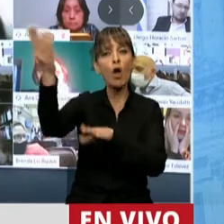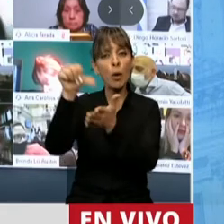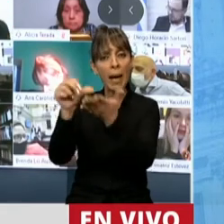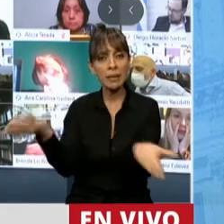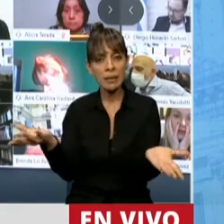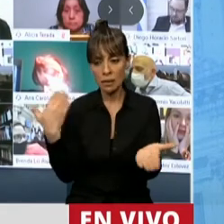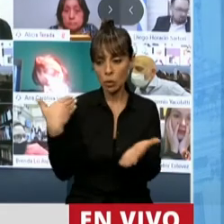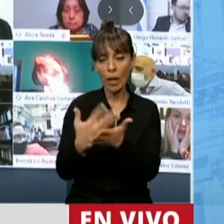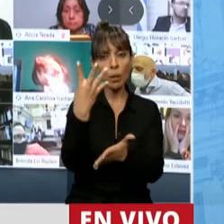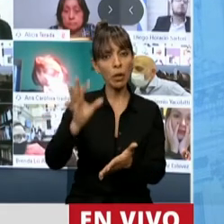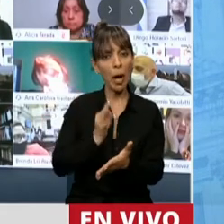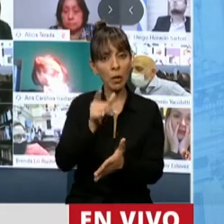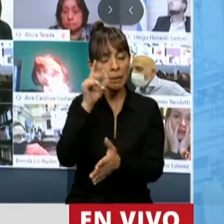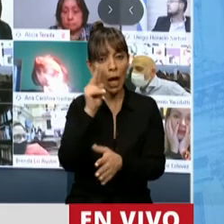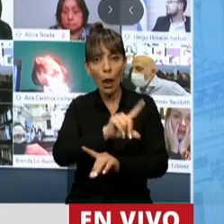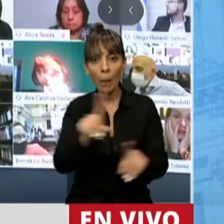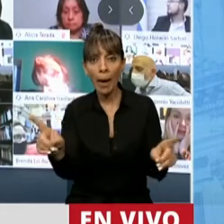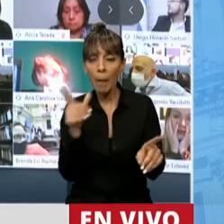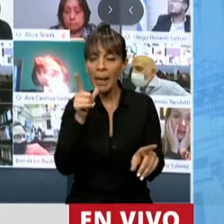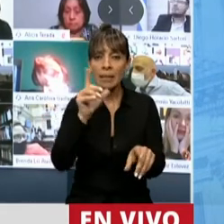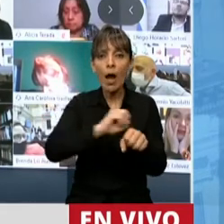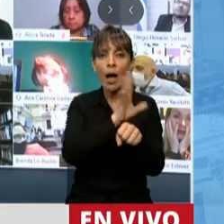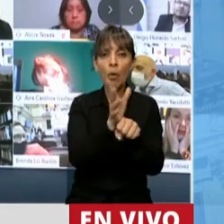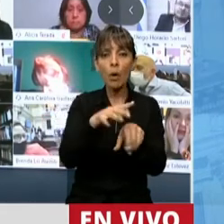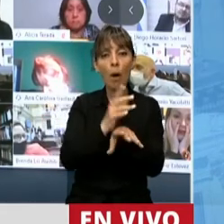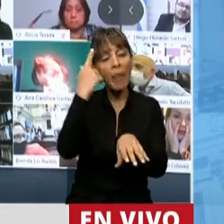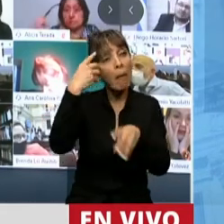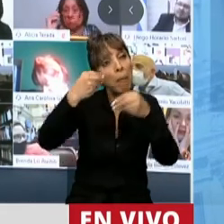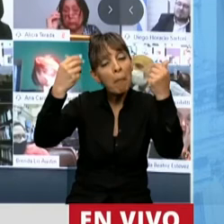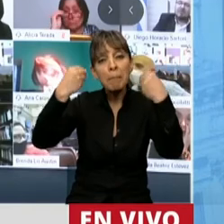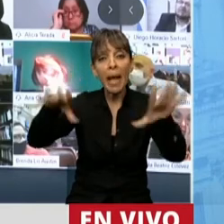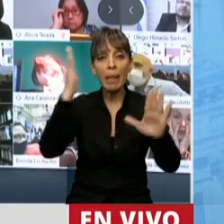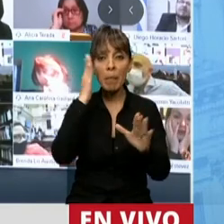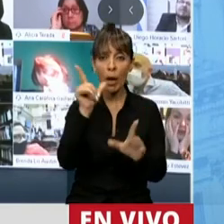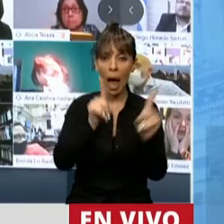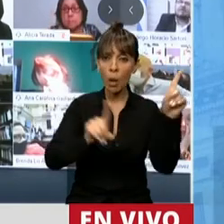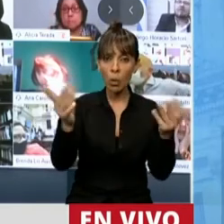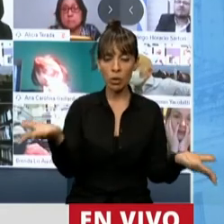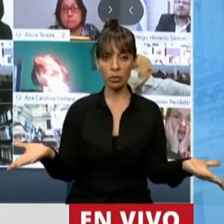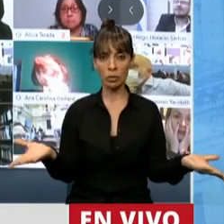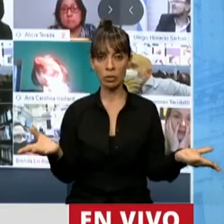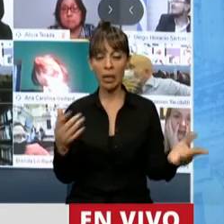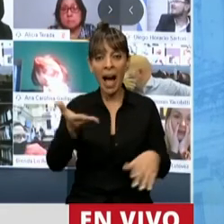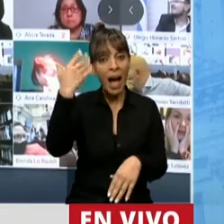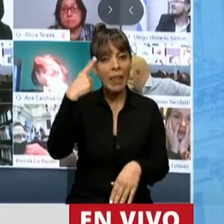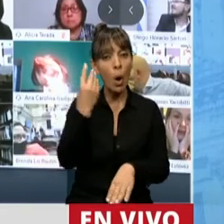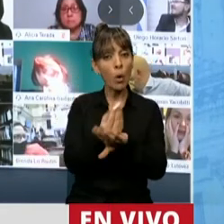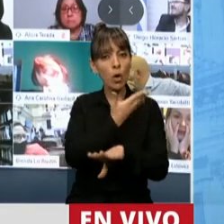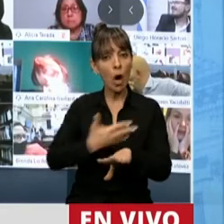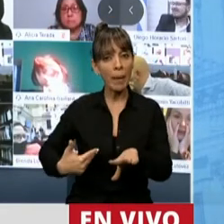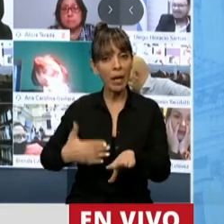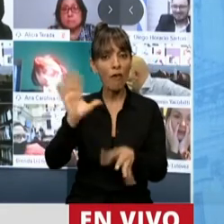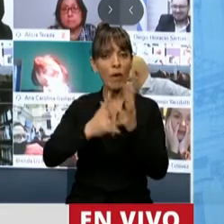cuatro años, o que tal vez la pandemia ha generado un efecto amnésico en algunos de ellos. Si hubo un gobierno que tuvo una